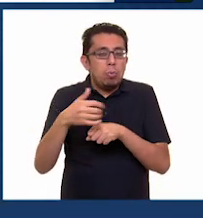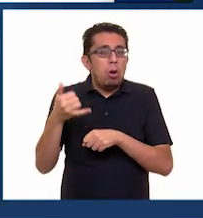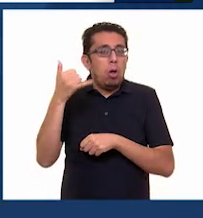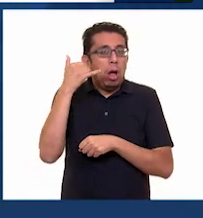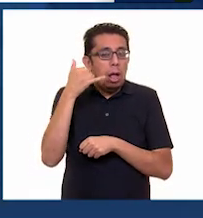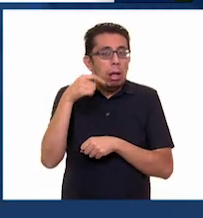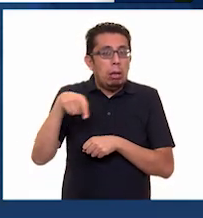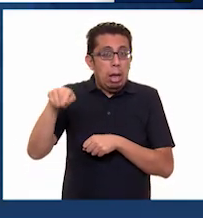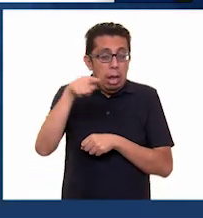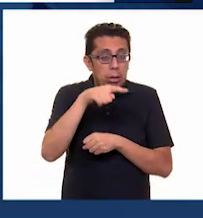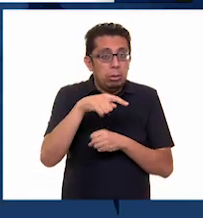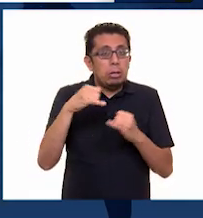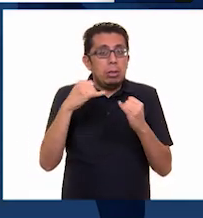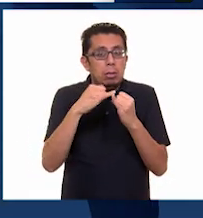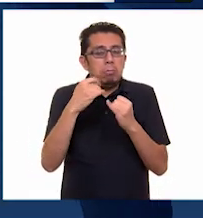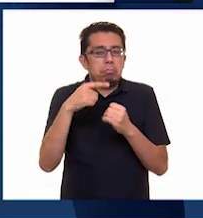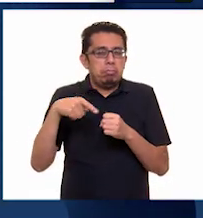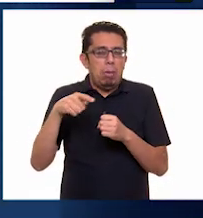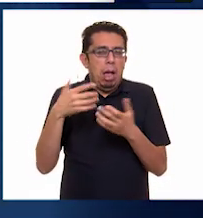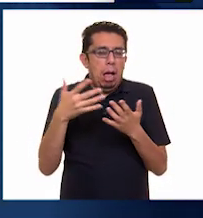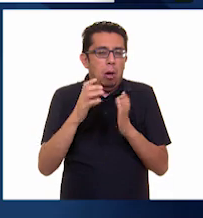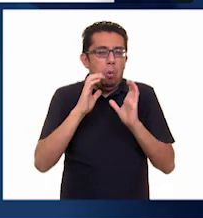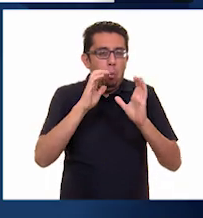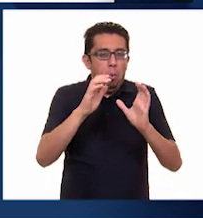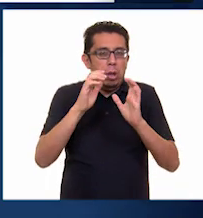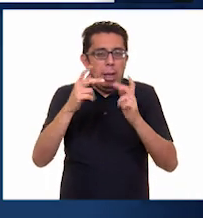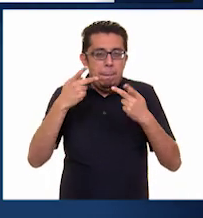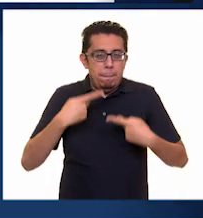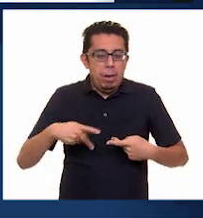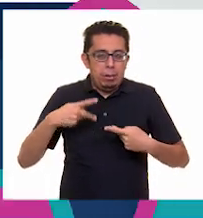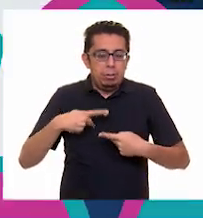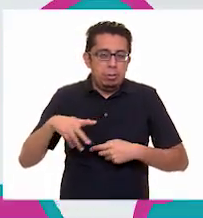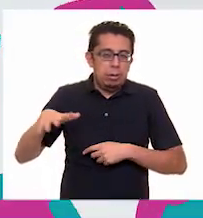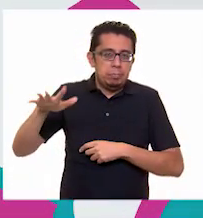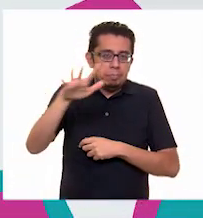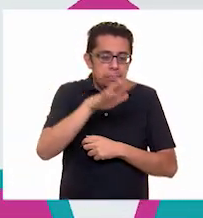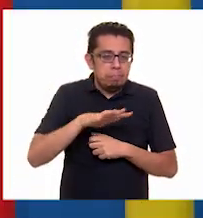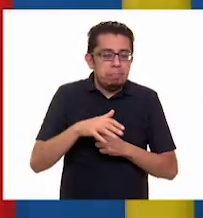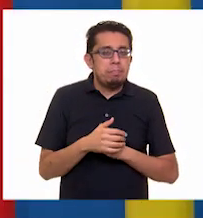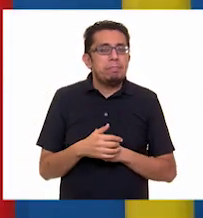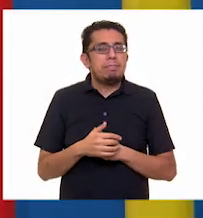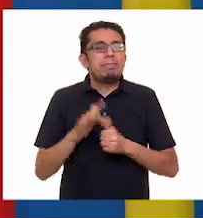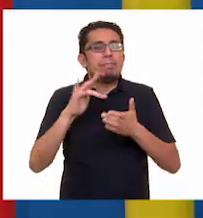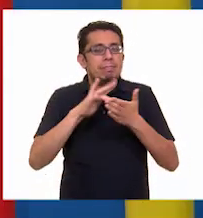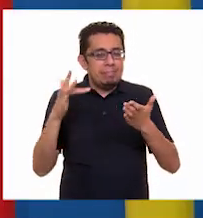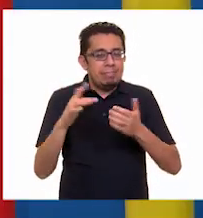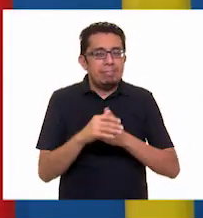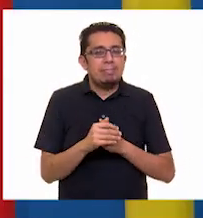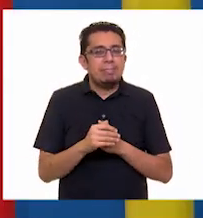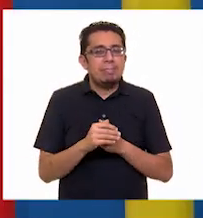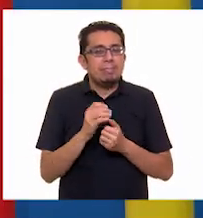contribuyen al cuidado de la población en caso de una emergencia. Muchas gracias Larisa por la lectura.